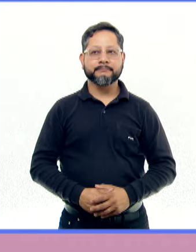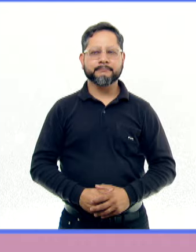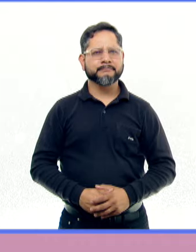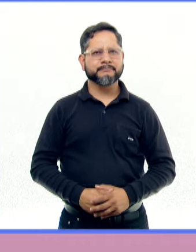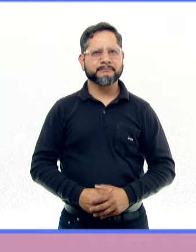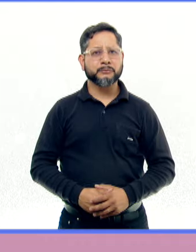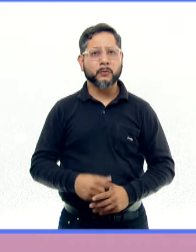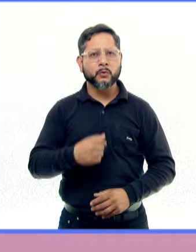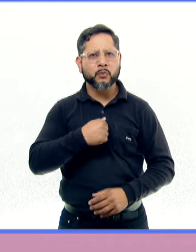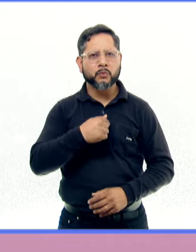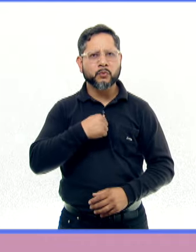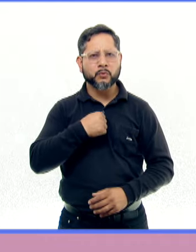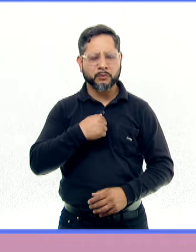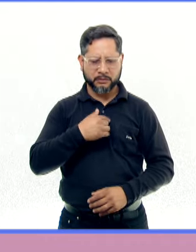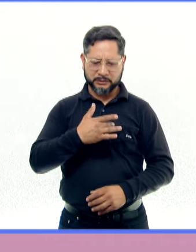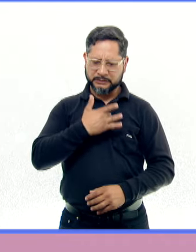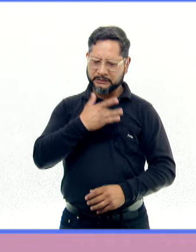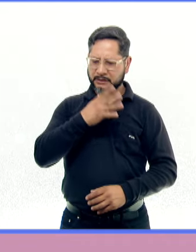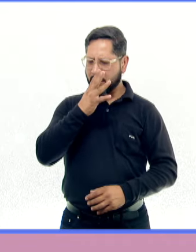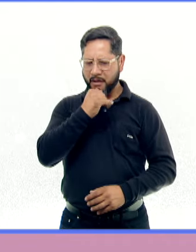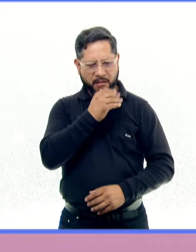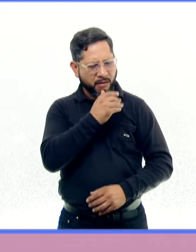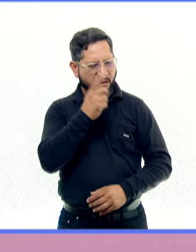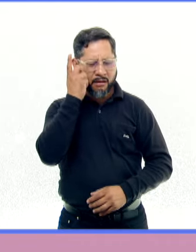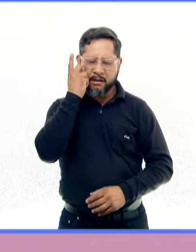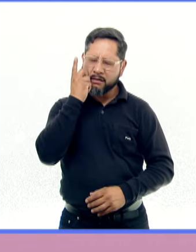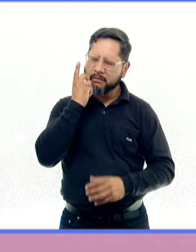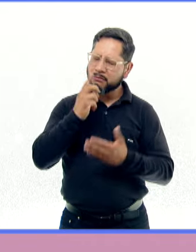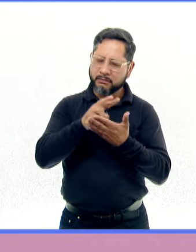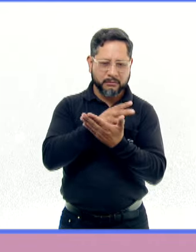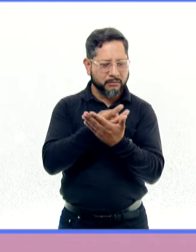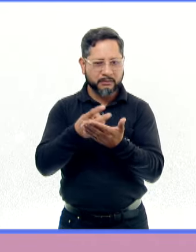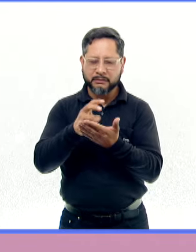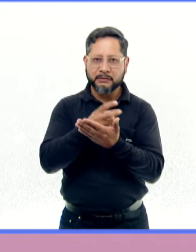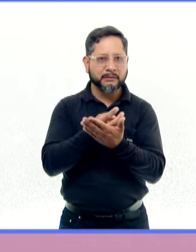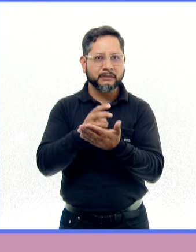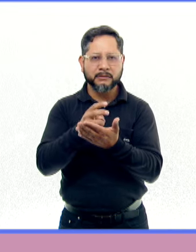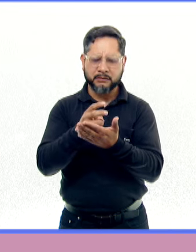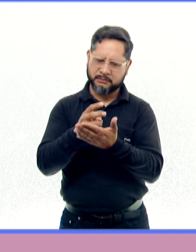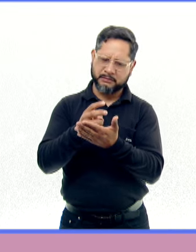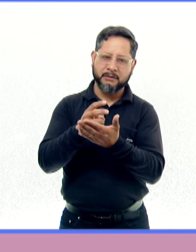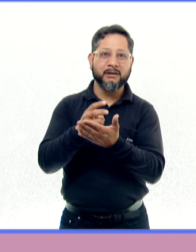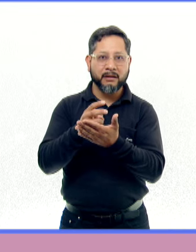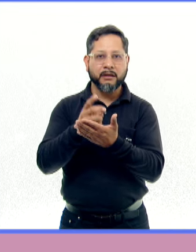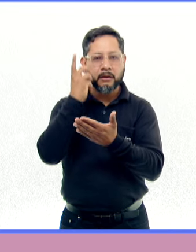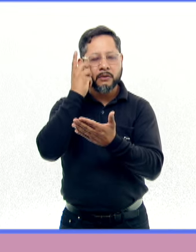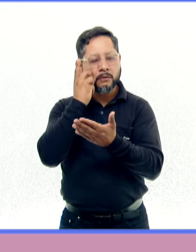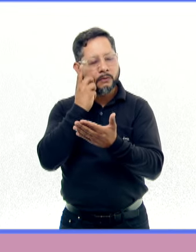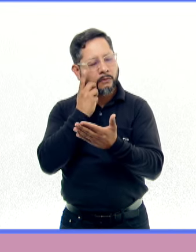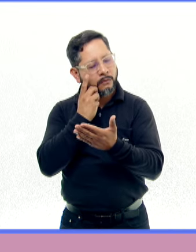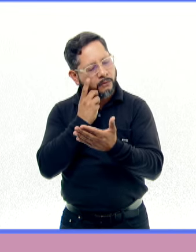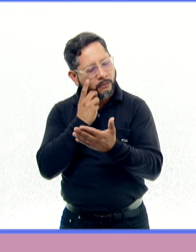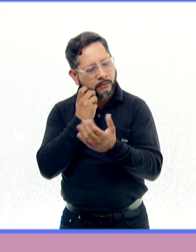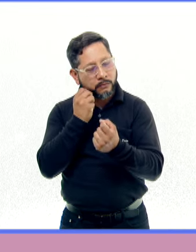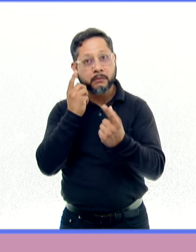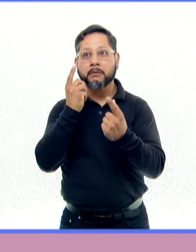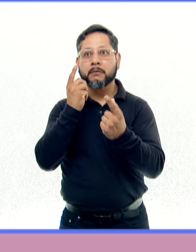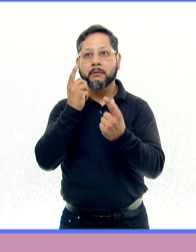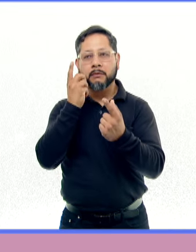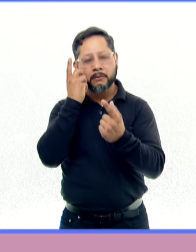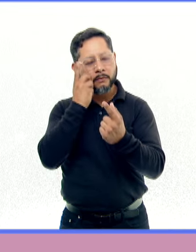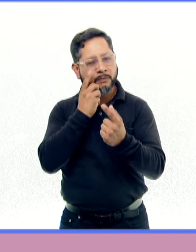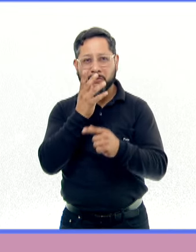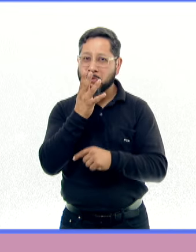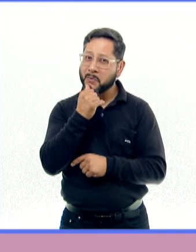¿Cómo saber si padezco insomnio? El insomnio es la dificultad para iniciar el sueño o volver a dormir cuando se despierta durante la